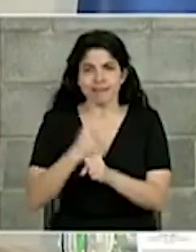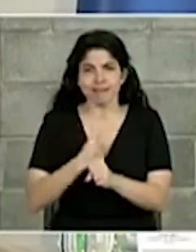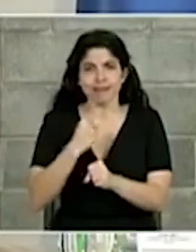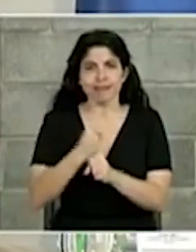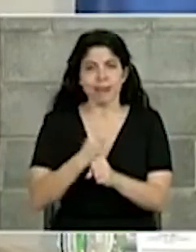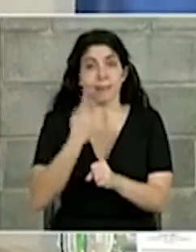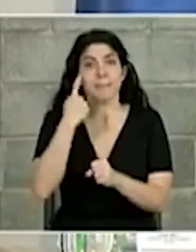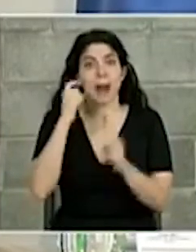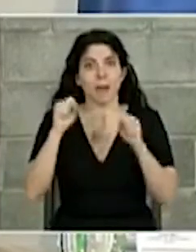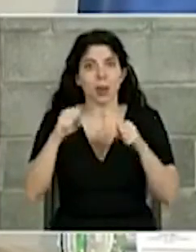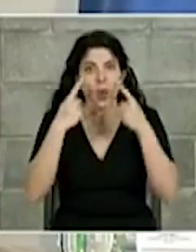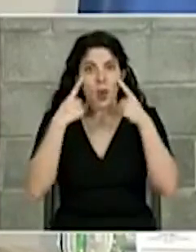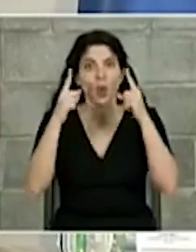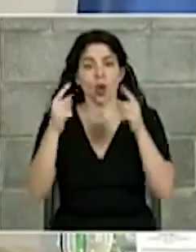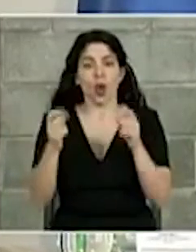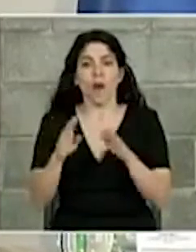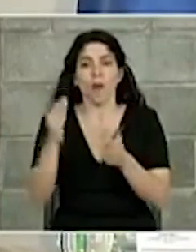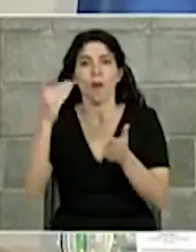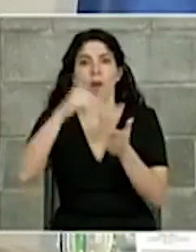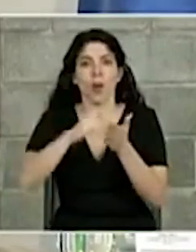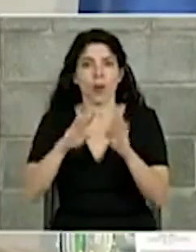lograr la reapertura.